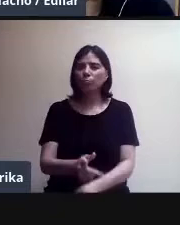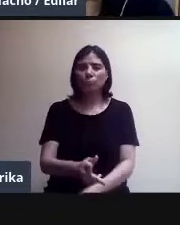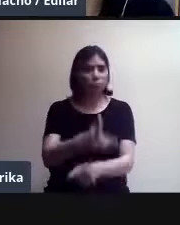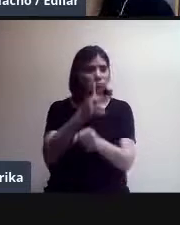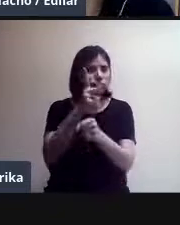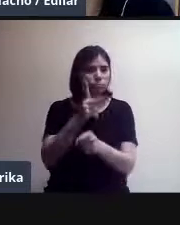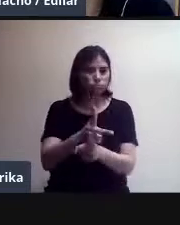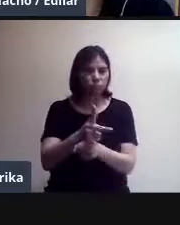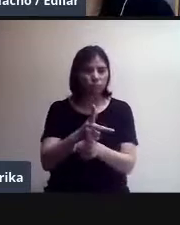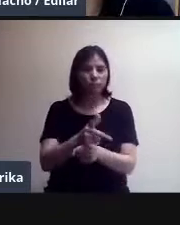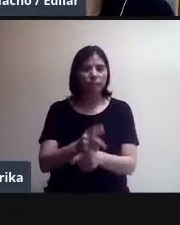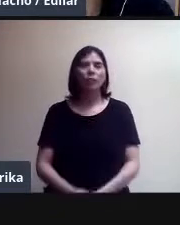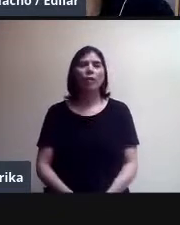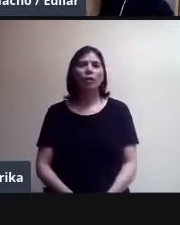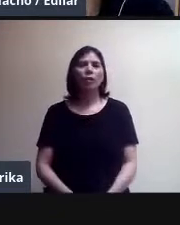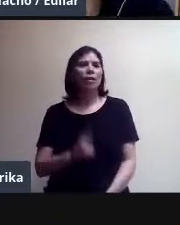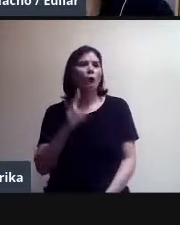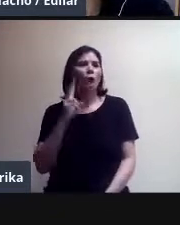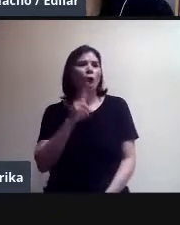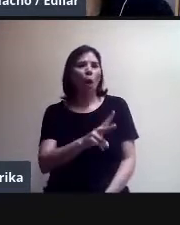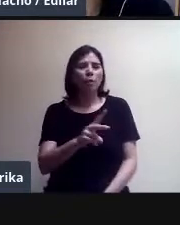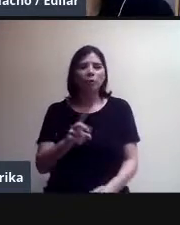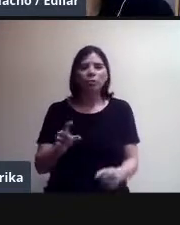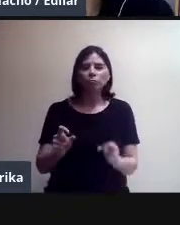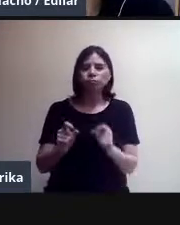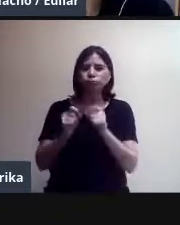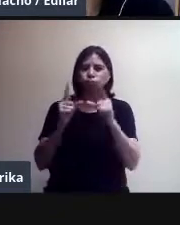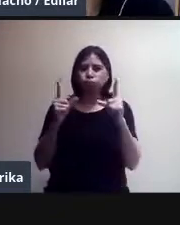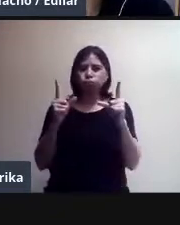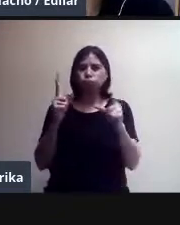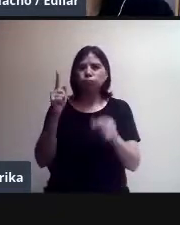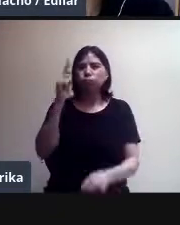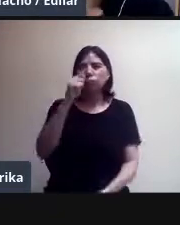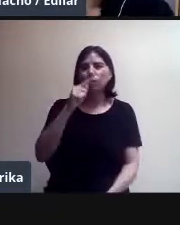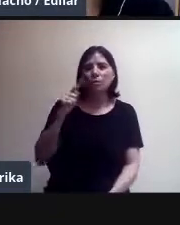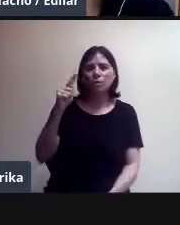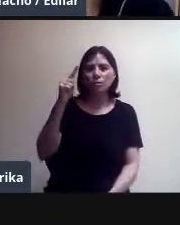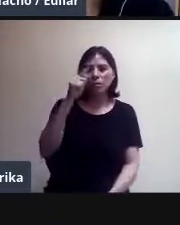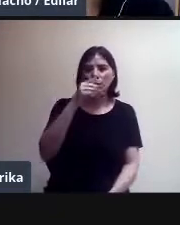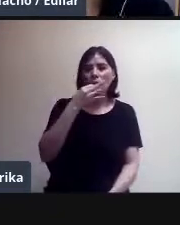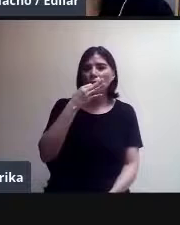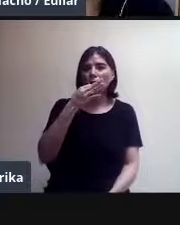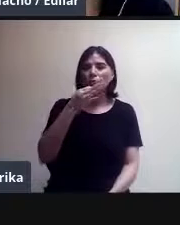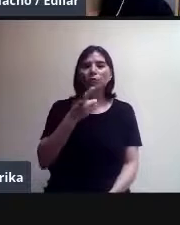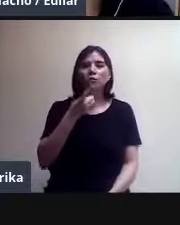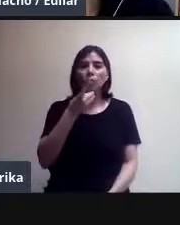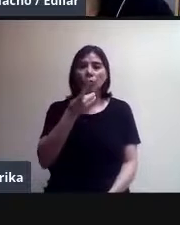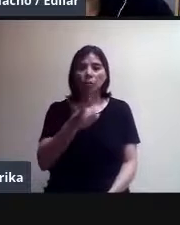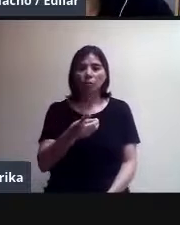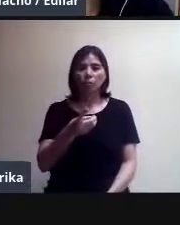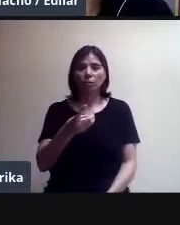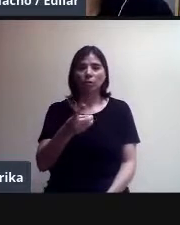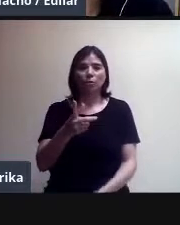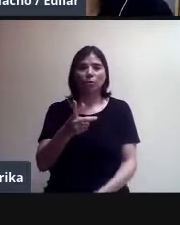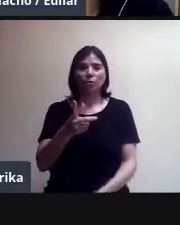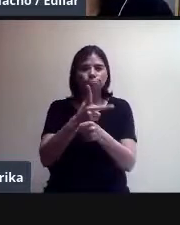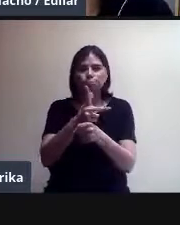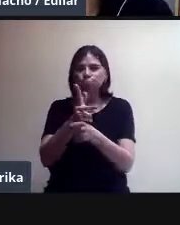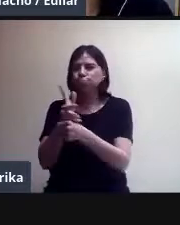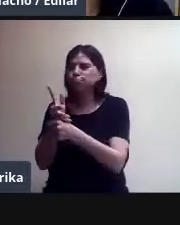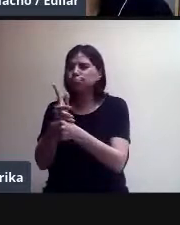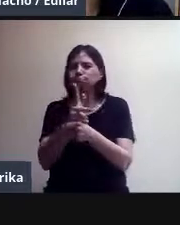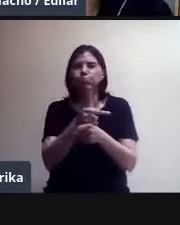desplegar el círculo es donde nos avisa que se está grabando la sesión, ¿sí? Ahora bien,